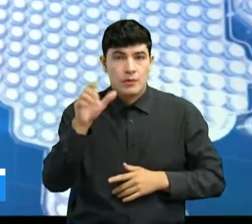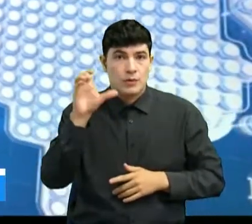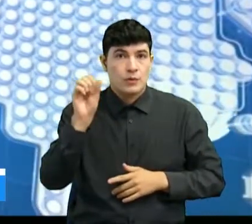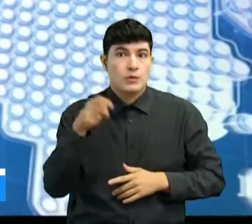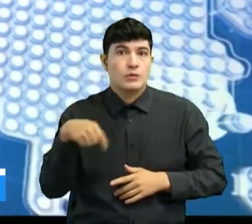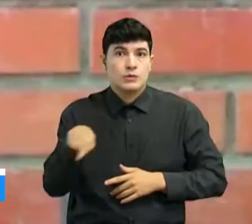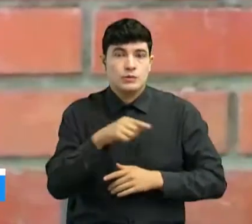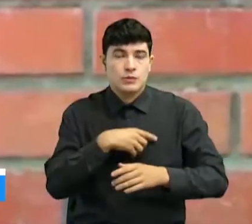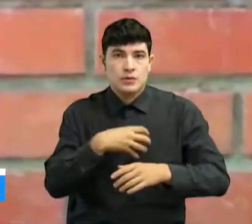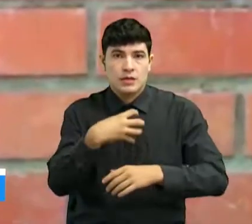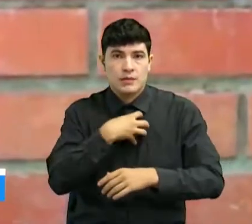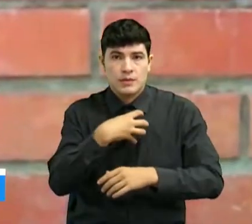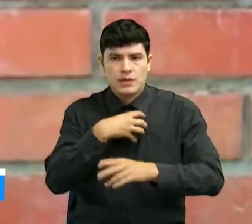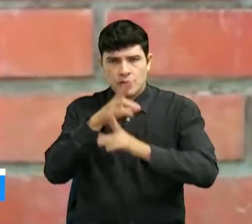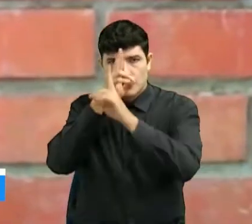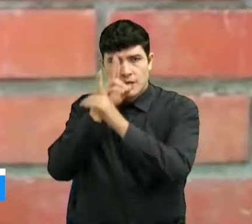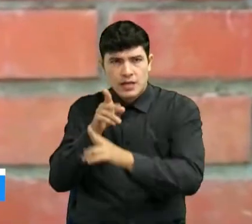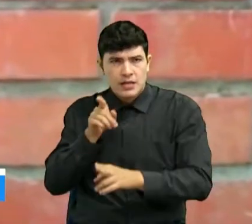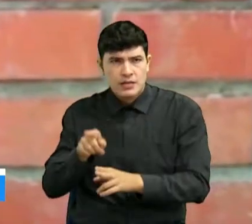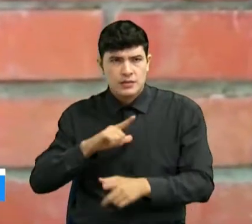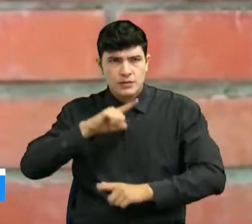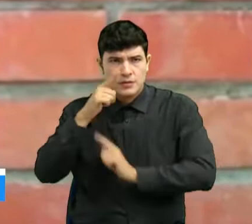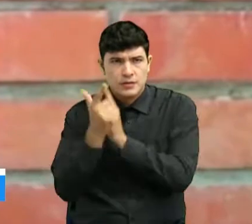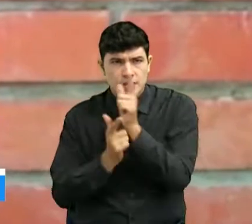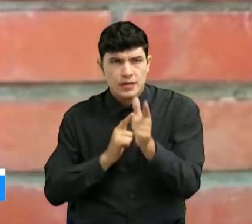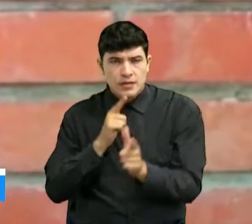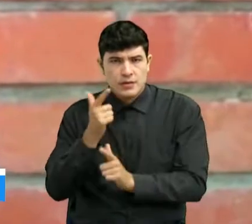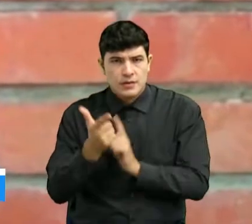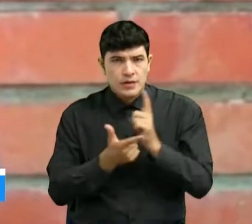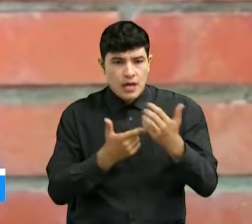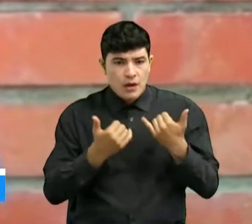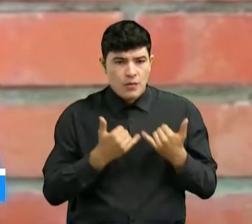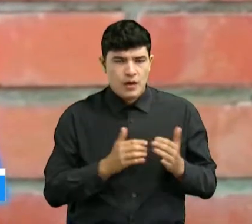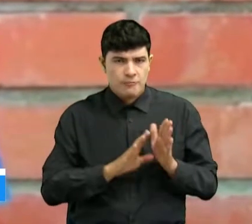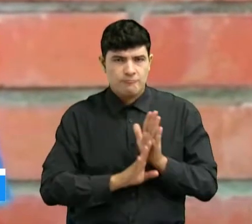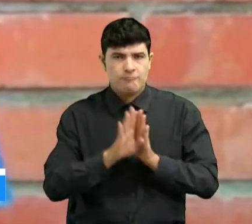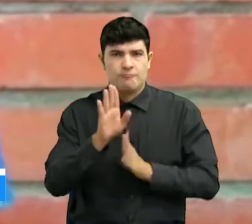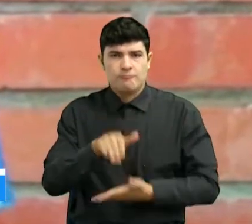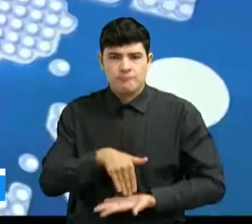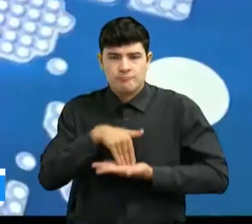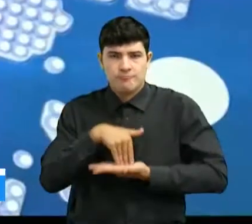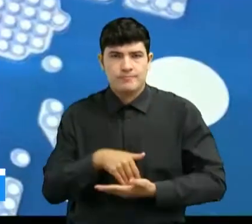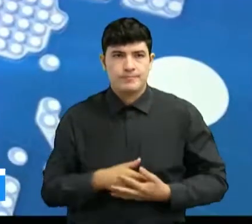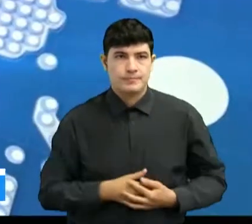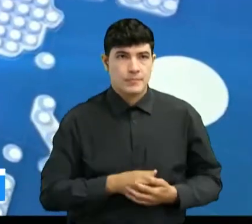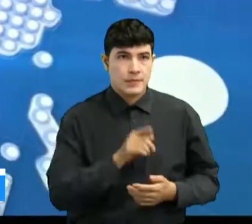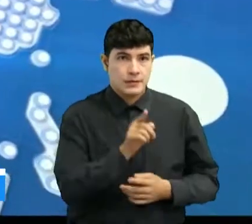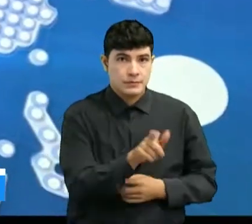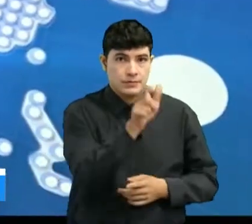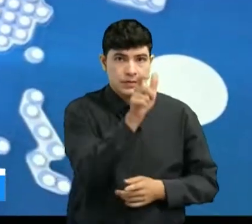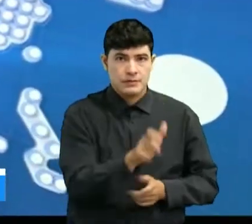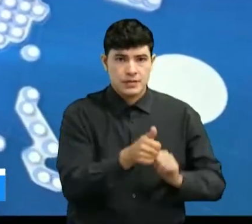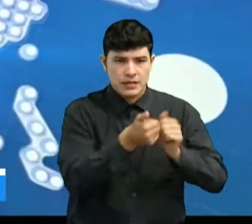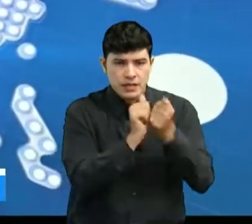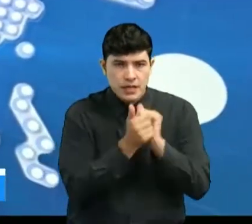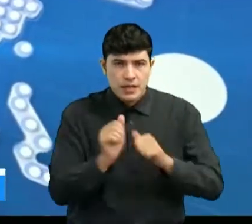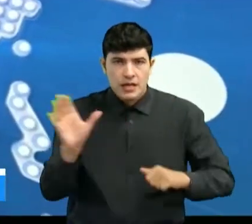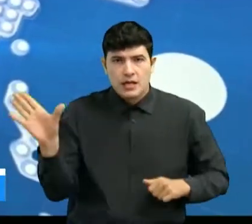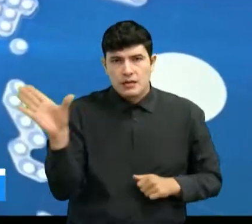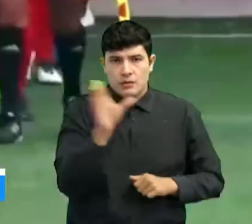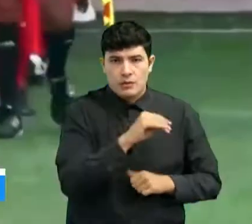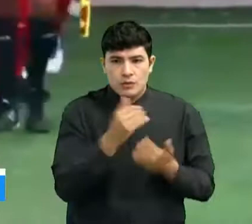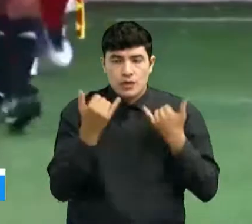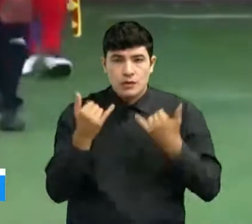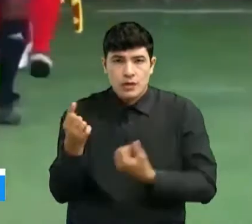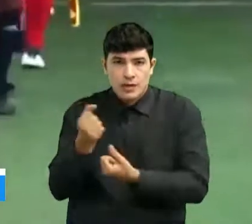homenaje y en beneficio a la guerrera que se repuso ante todas las dificultades y está nuevamente de pie. A esta gran deportista que lo necesita en este